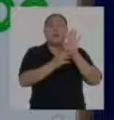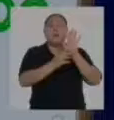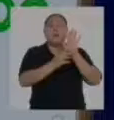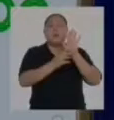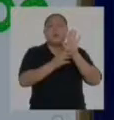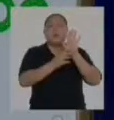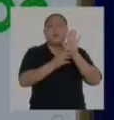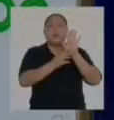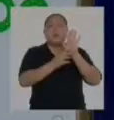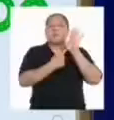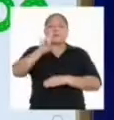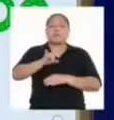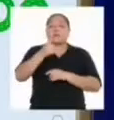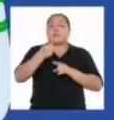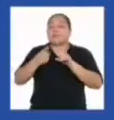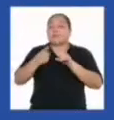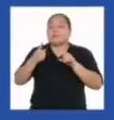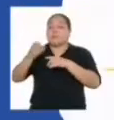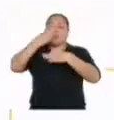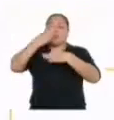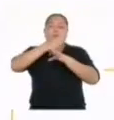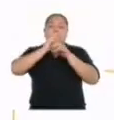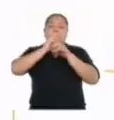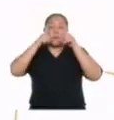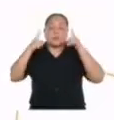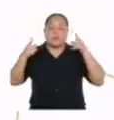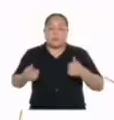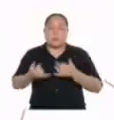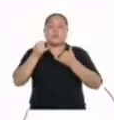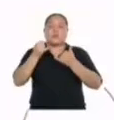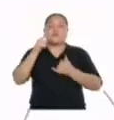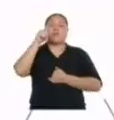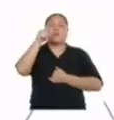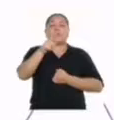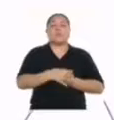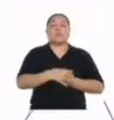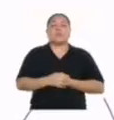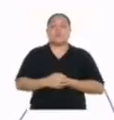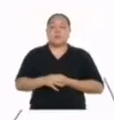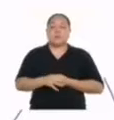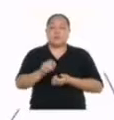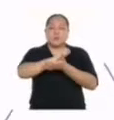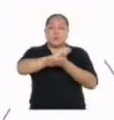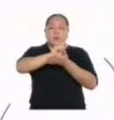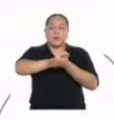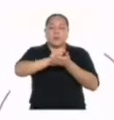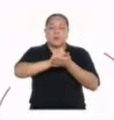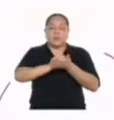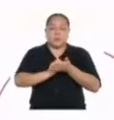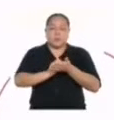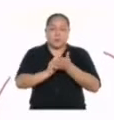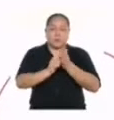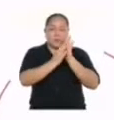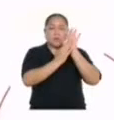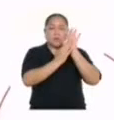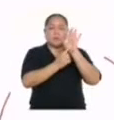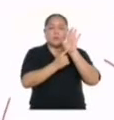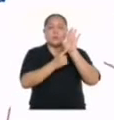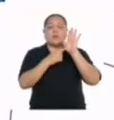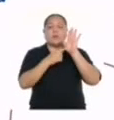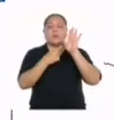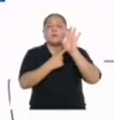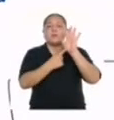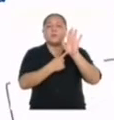figuras retóricas. Ahora te toca a ti. Revisa y escribe la versión final de tu tarjeta de presentación,